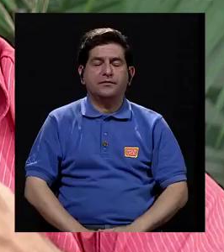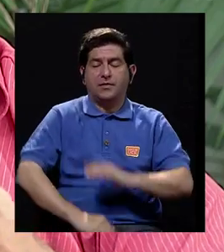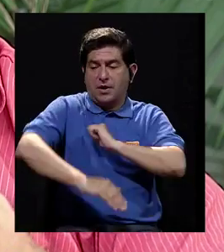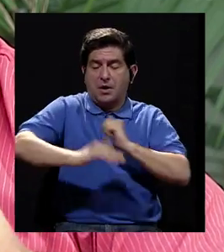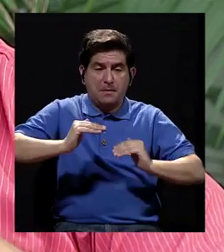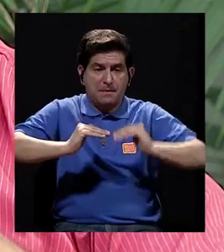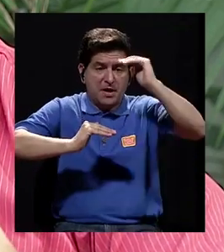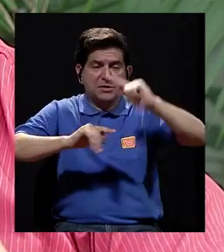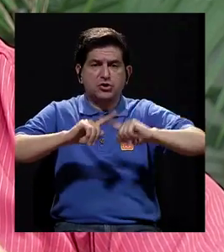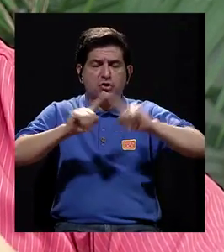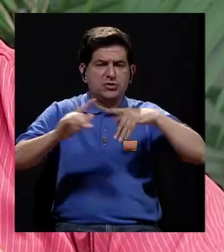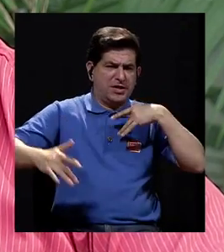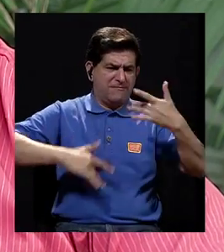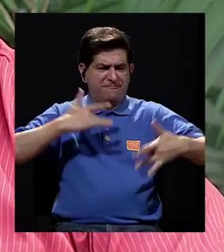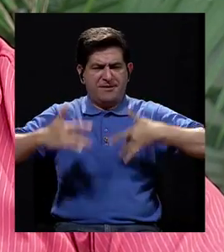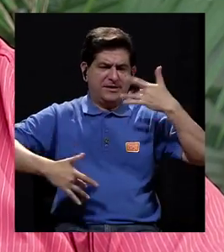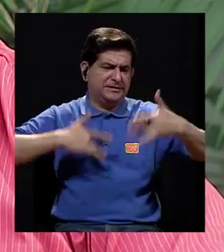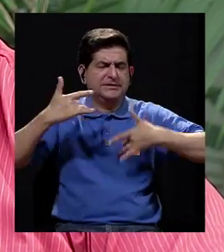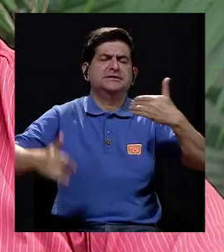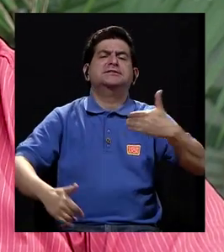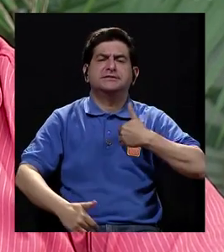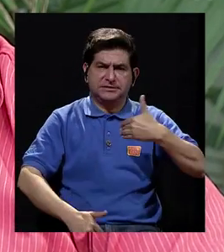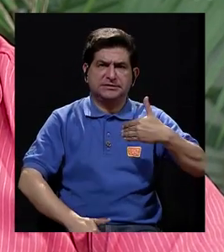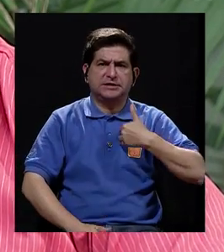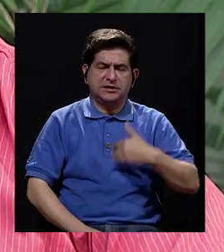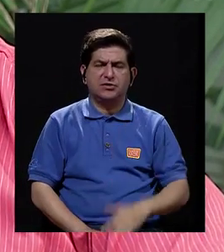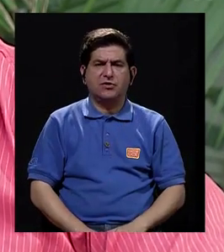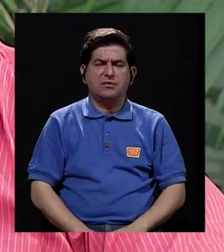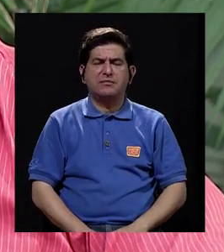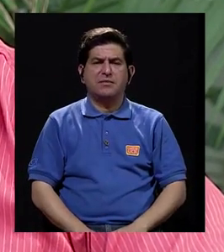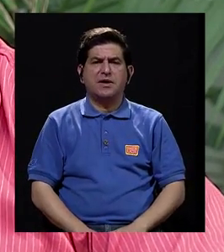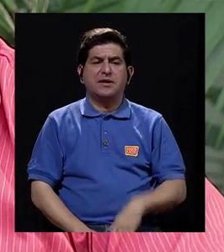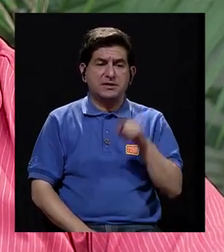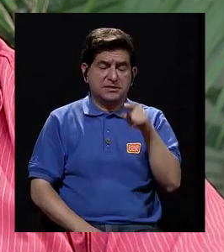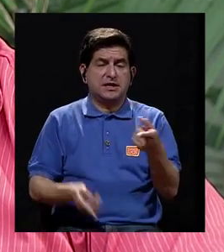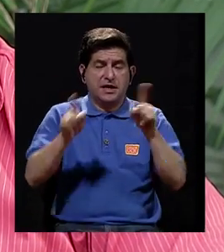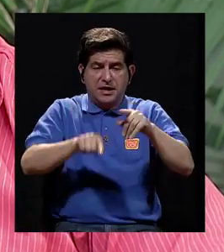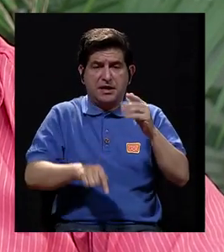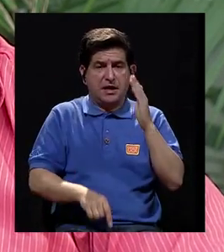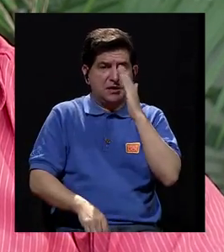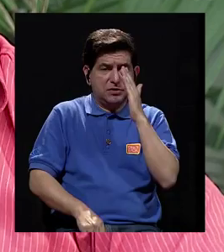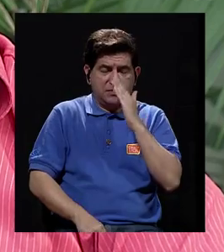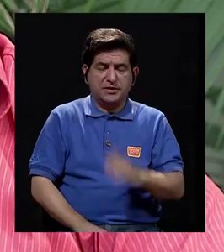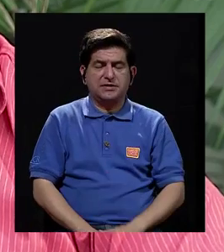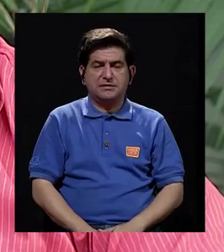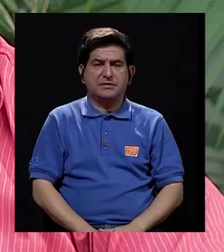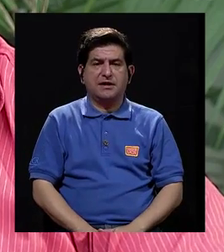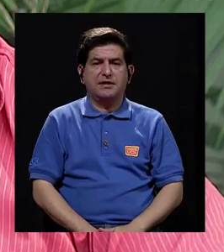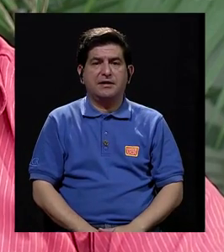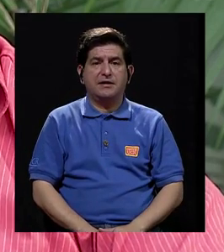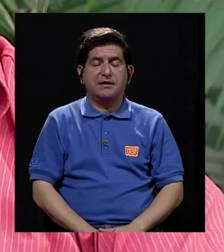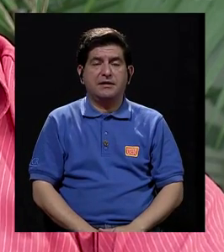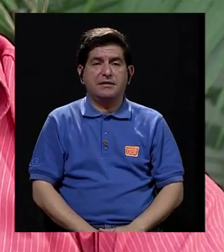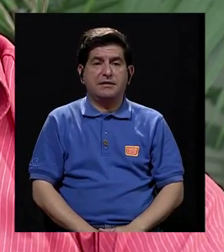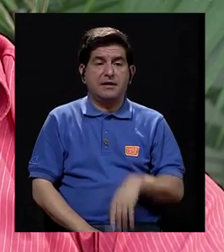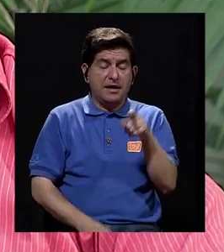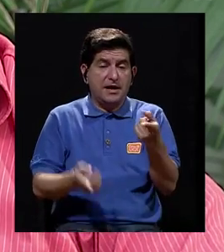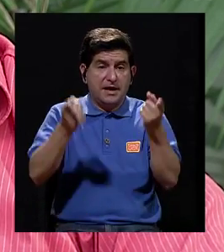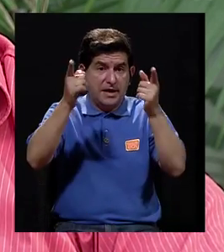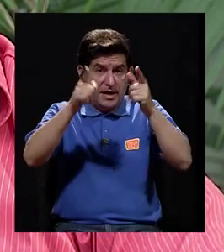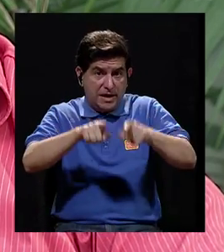La presión alta produce una serie de signos o síntomas neurológicos en la madre, o neurohipertensivos, que